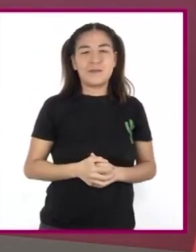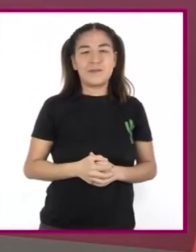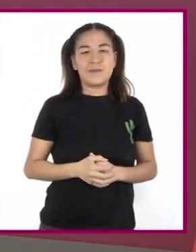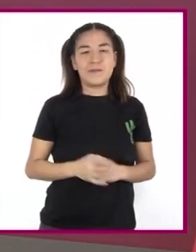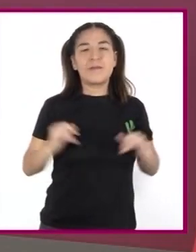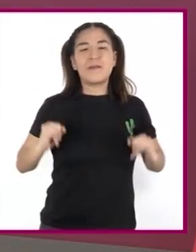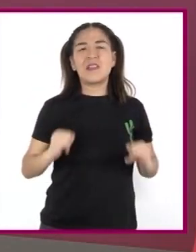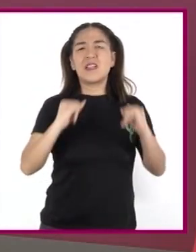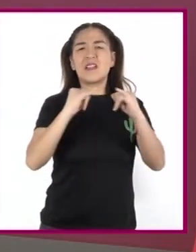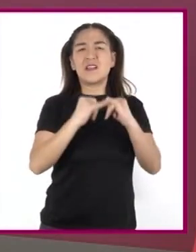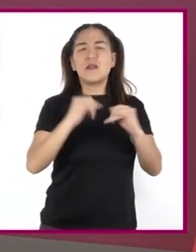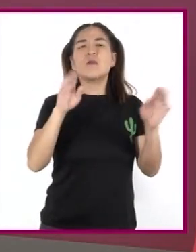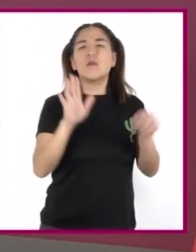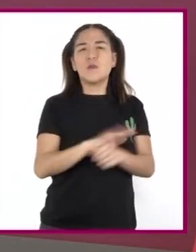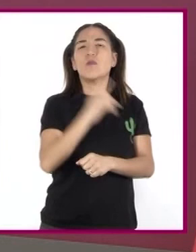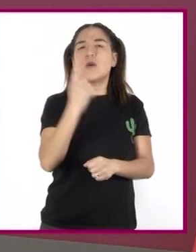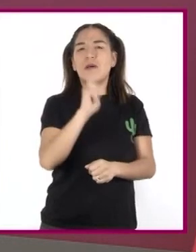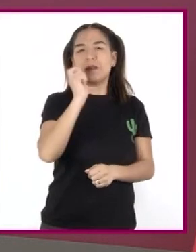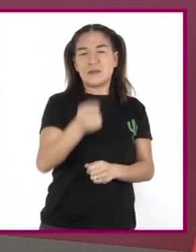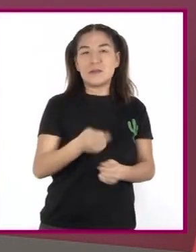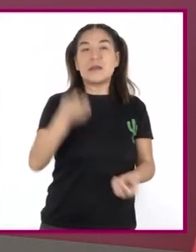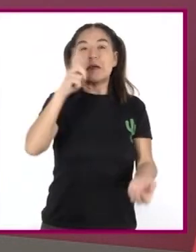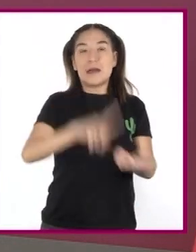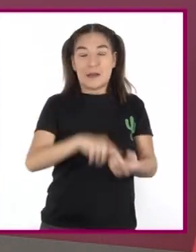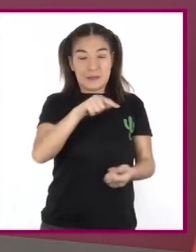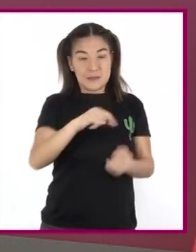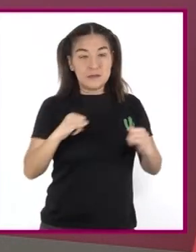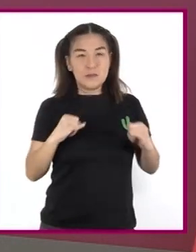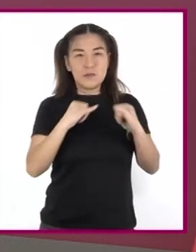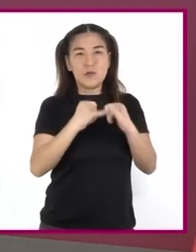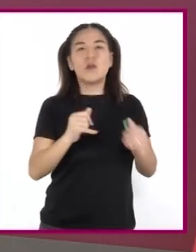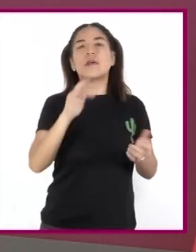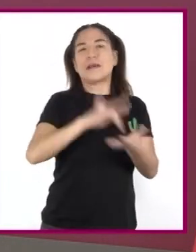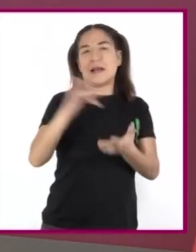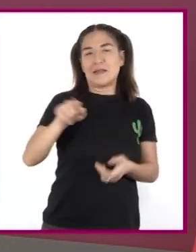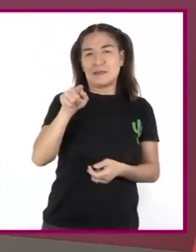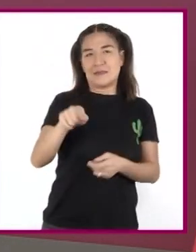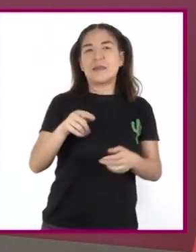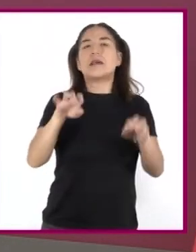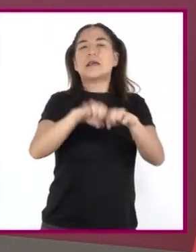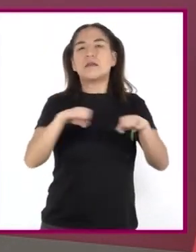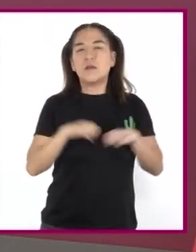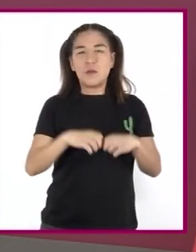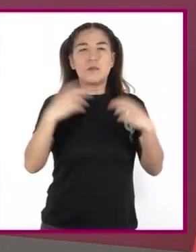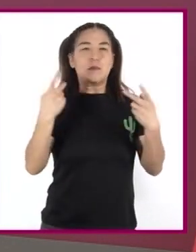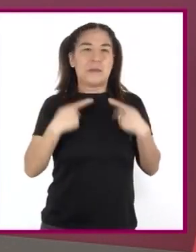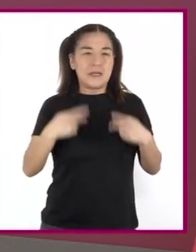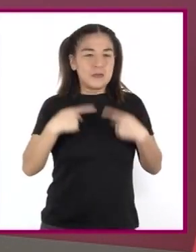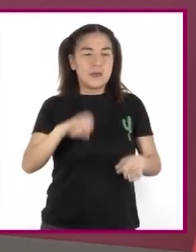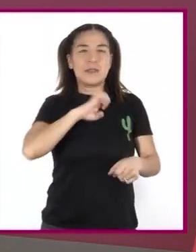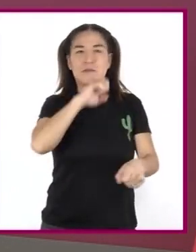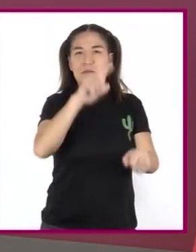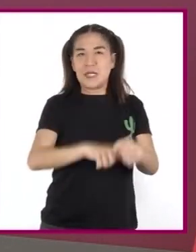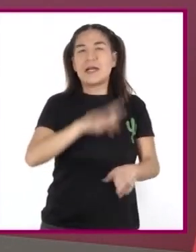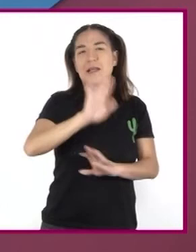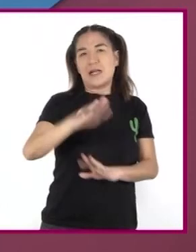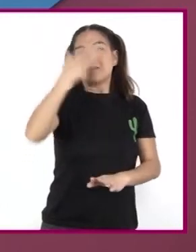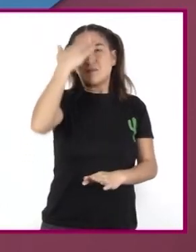Institucionalizada Porque se llega A la solución Gracias a la intervención De equipos especializados En mediar